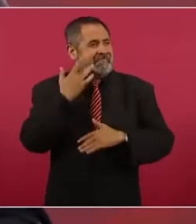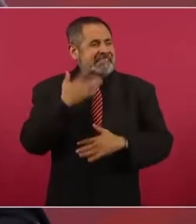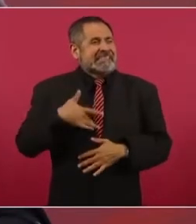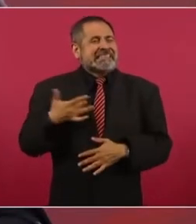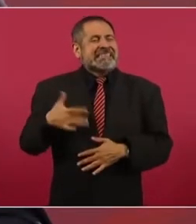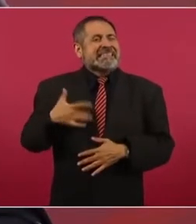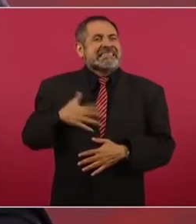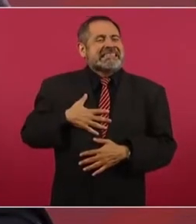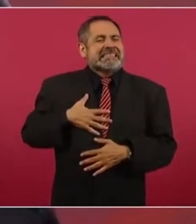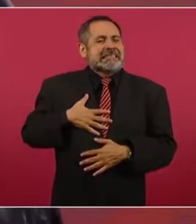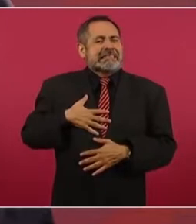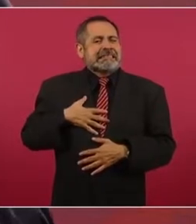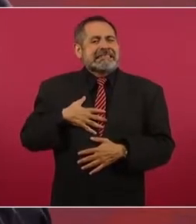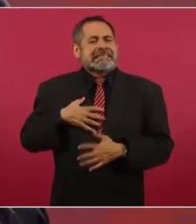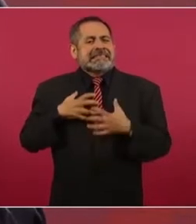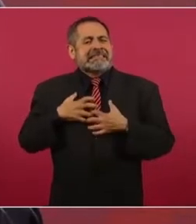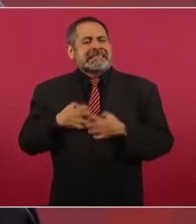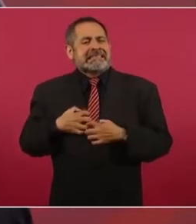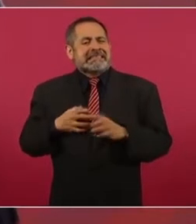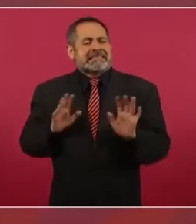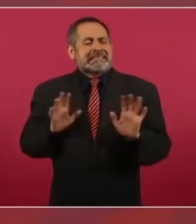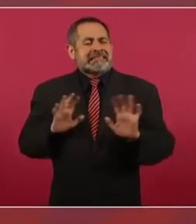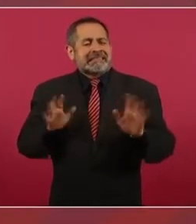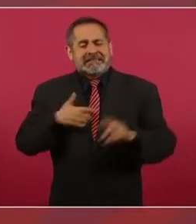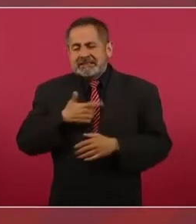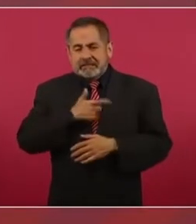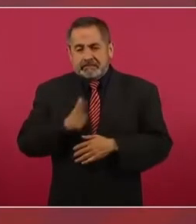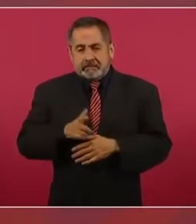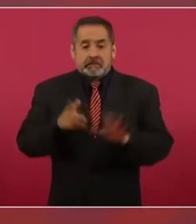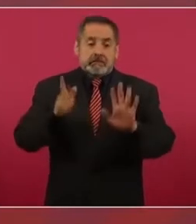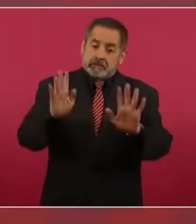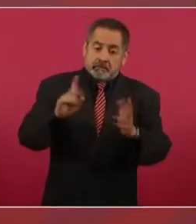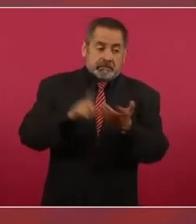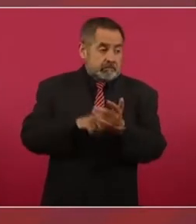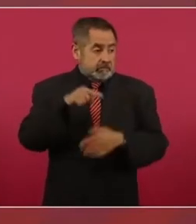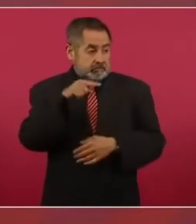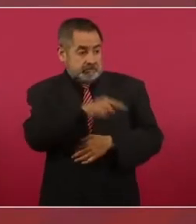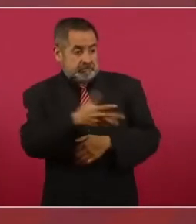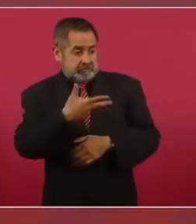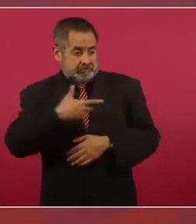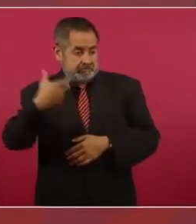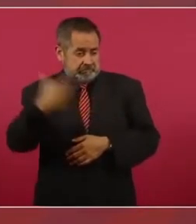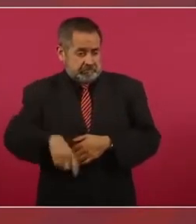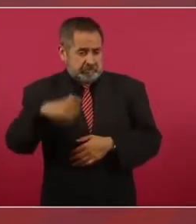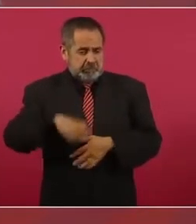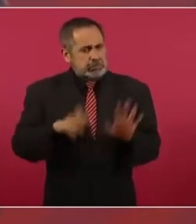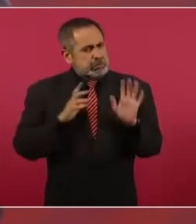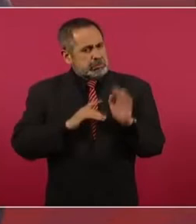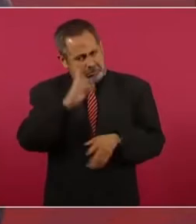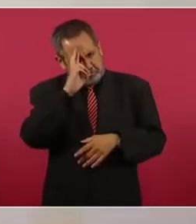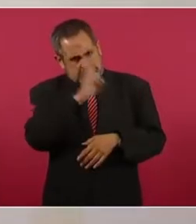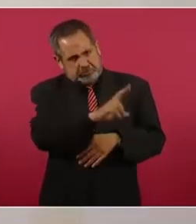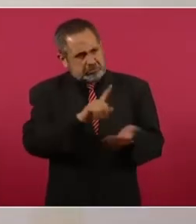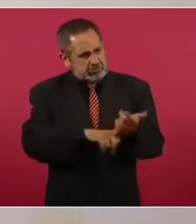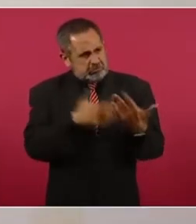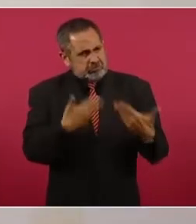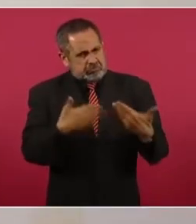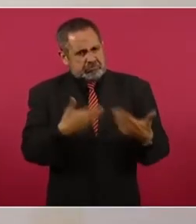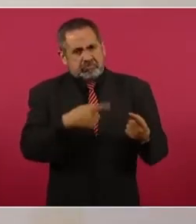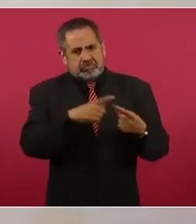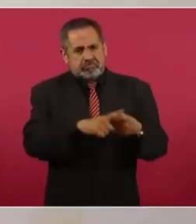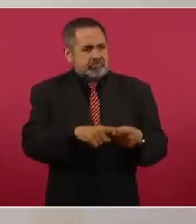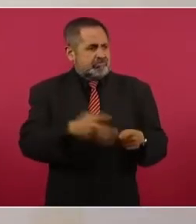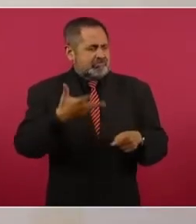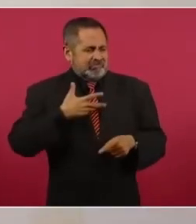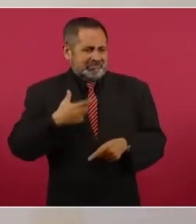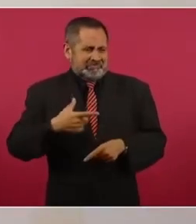pero no estoy en contra del que tiene un Ferrari, ni estoy en contra del